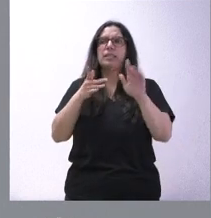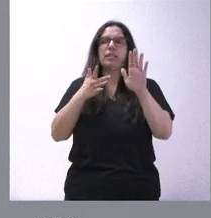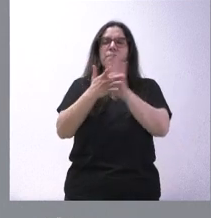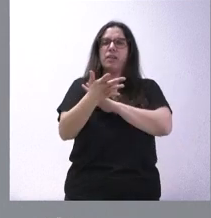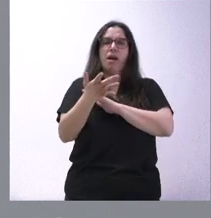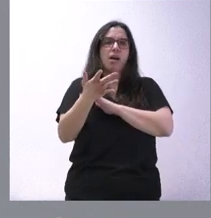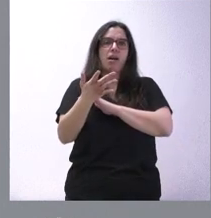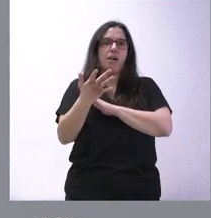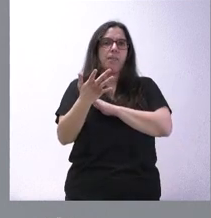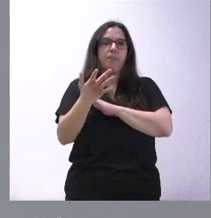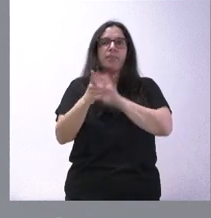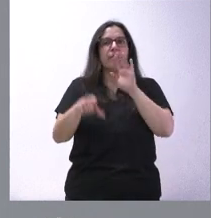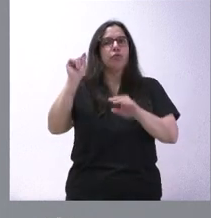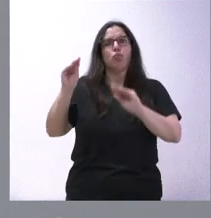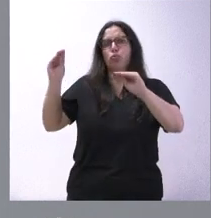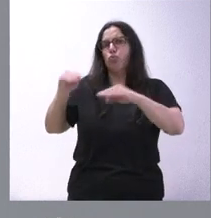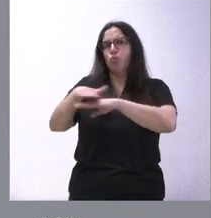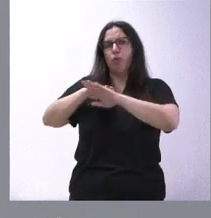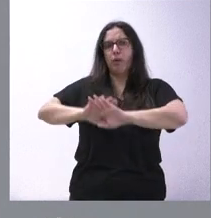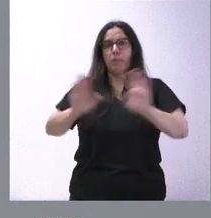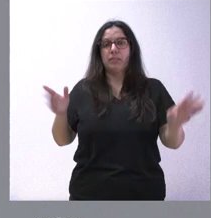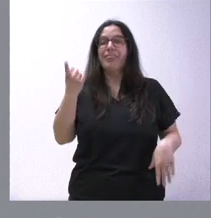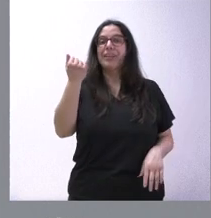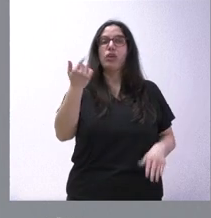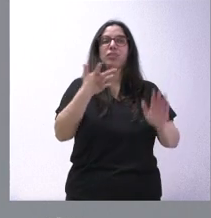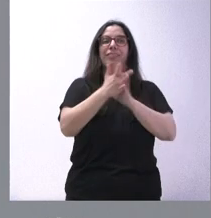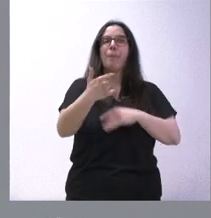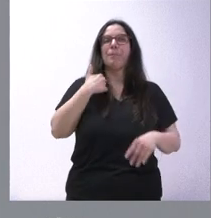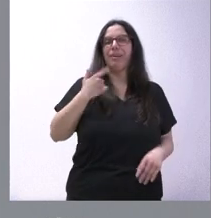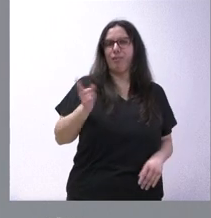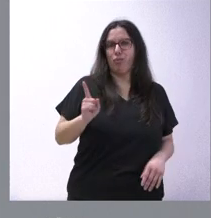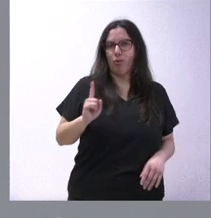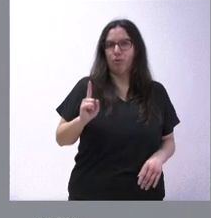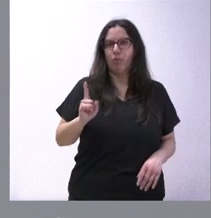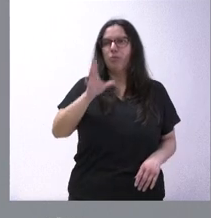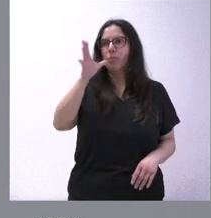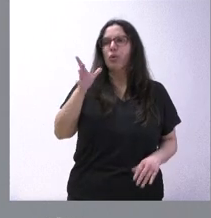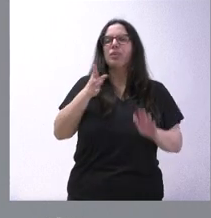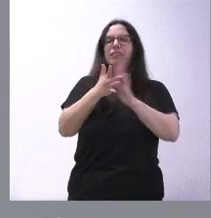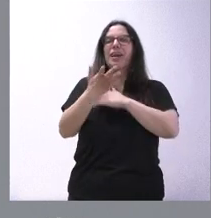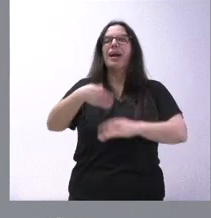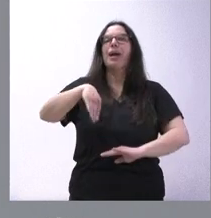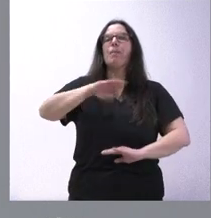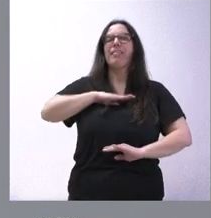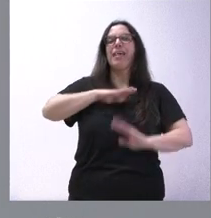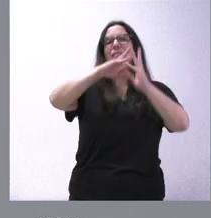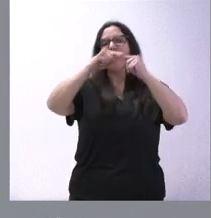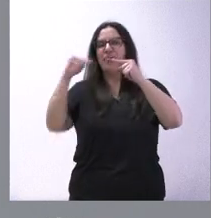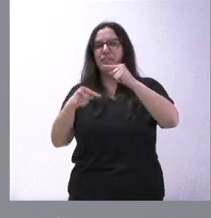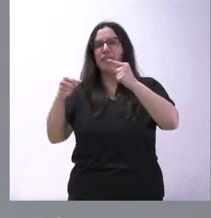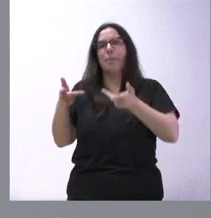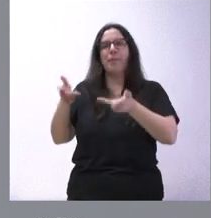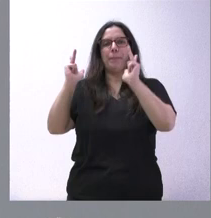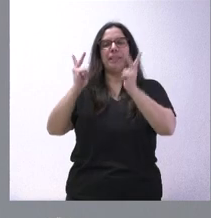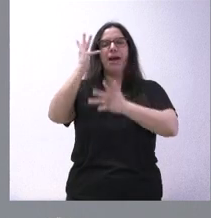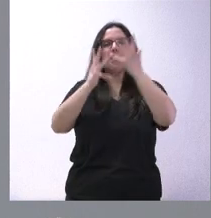decisión del Gobierno. Este dinero no se pierde porque es la capacidad de déficit que tienen las